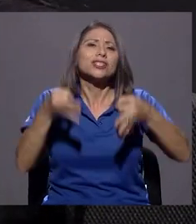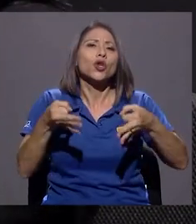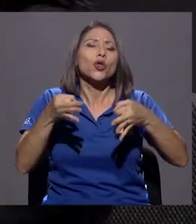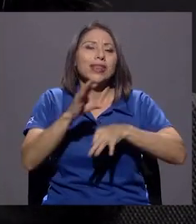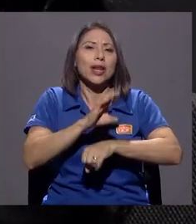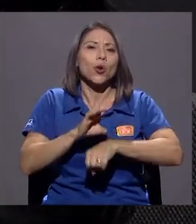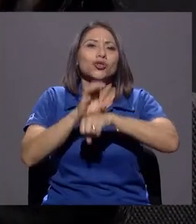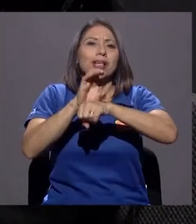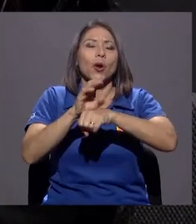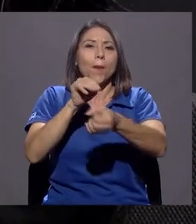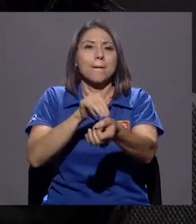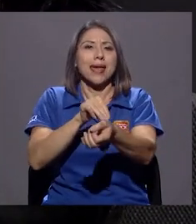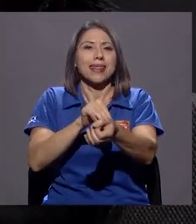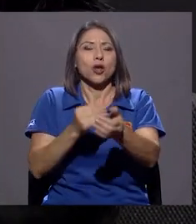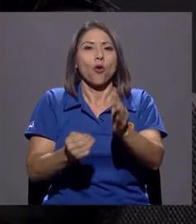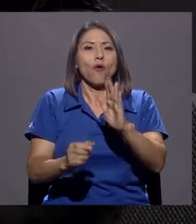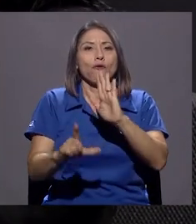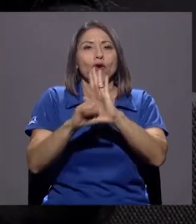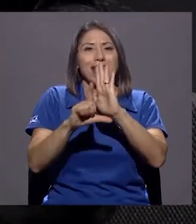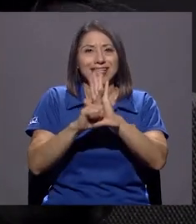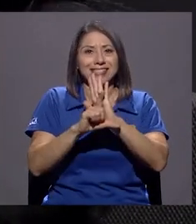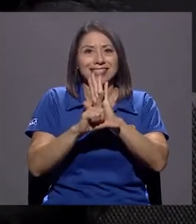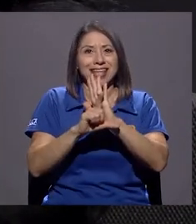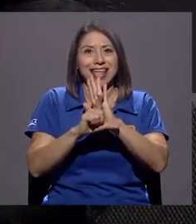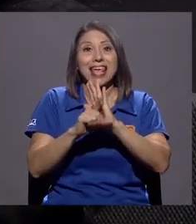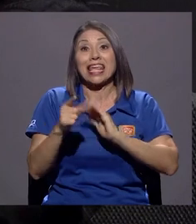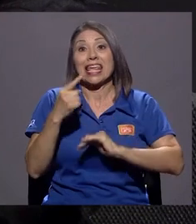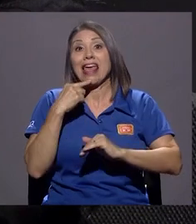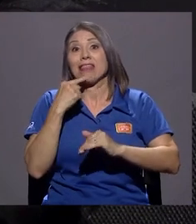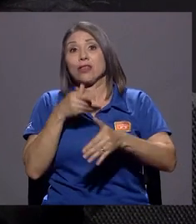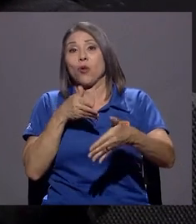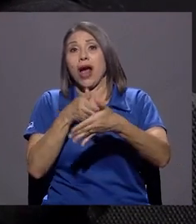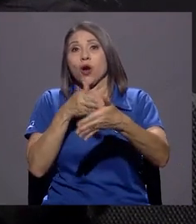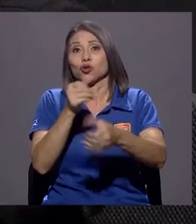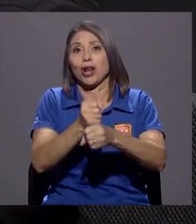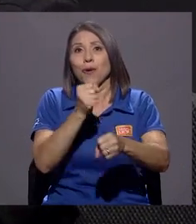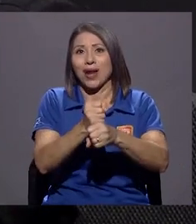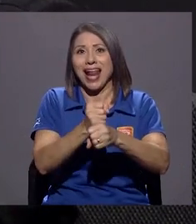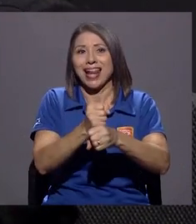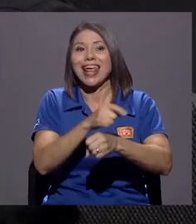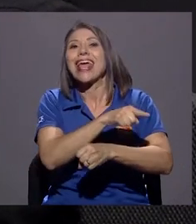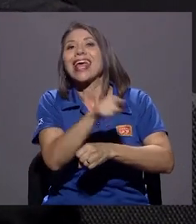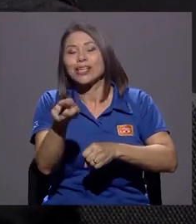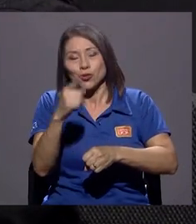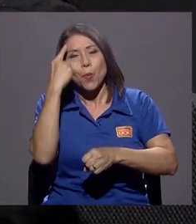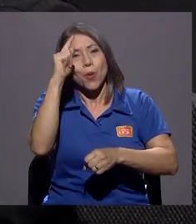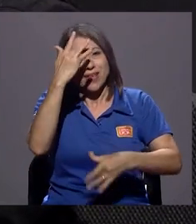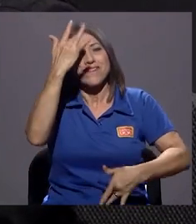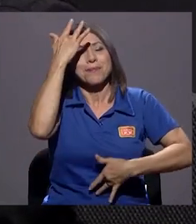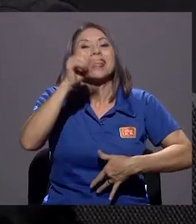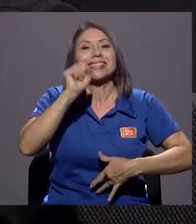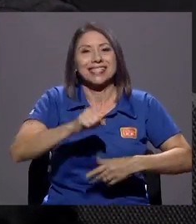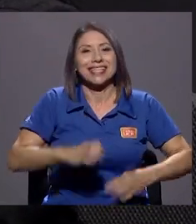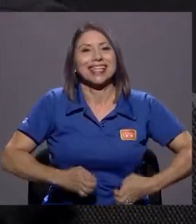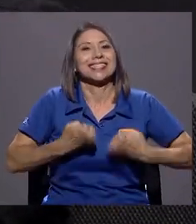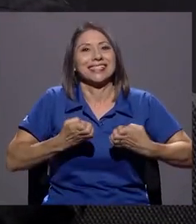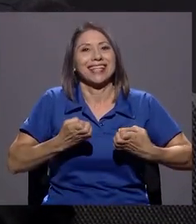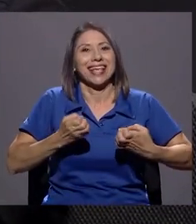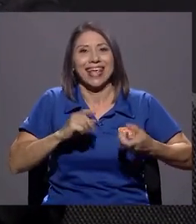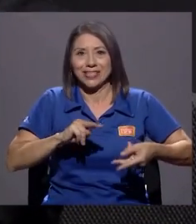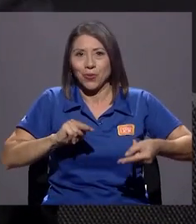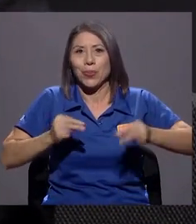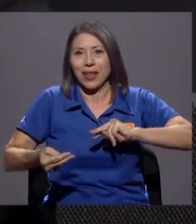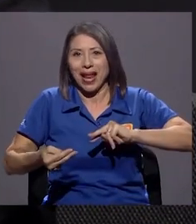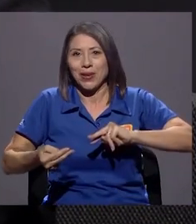Ferencia y que han implicado incluso acuerdos laborales han sido por padecimientos que sí existen. Es todo lo contrario. Entonces, estas personas que